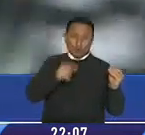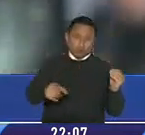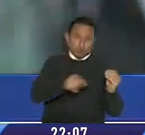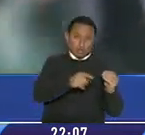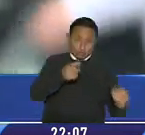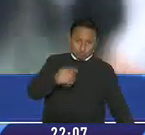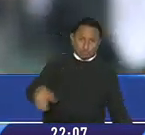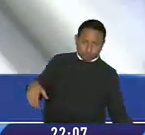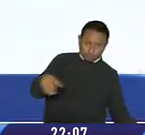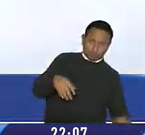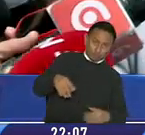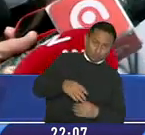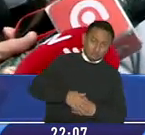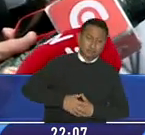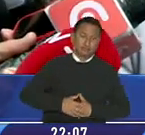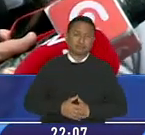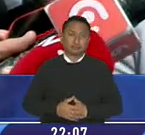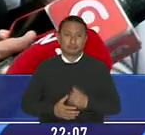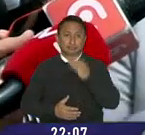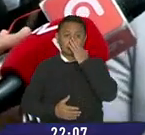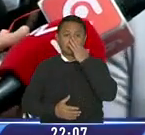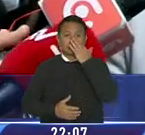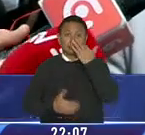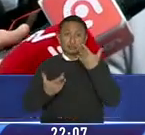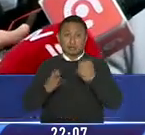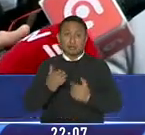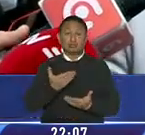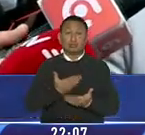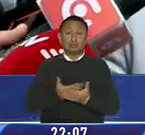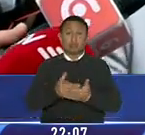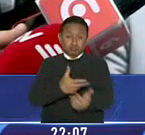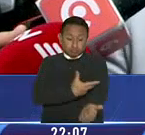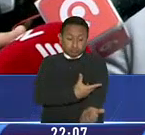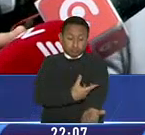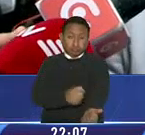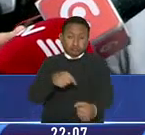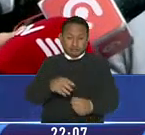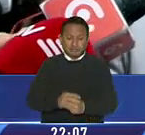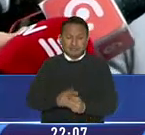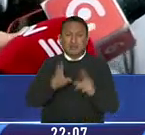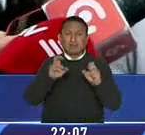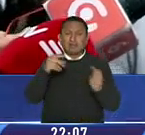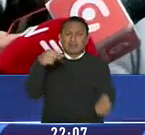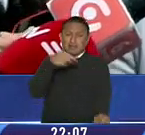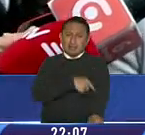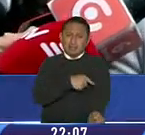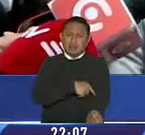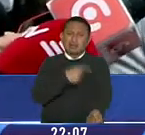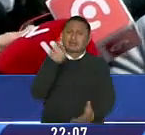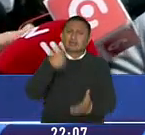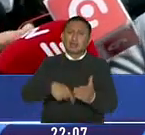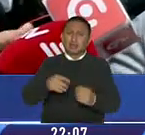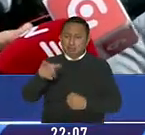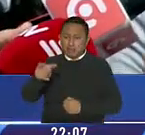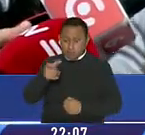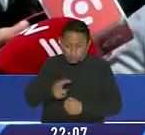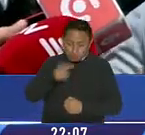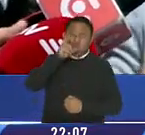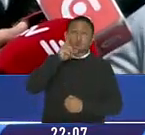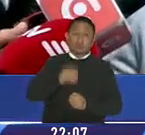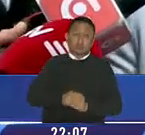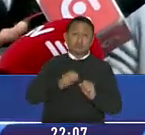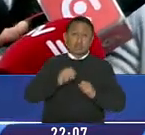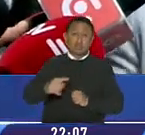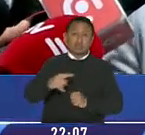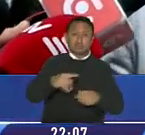con estupefacientes. Ya se procedió con las muestras de sangre para saber qué contenido y qué preparado le dio este sujeto para